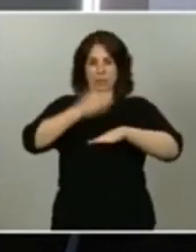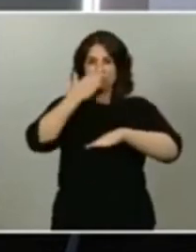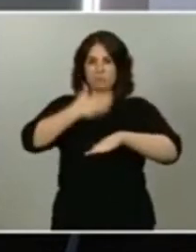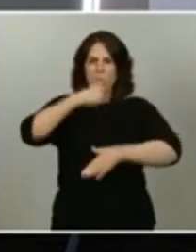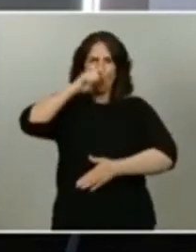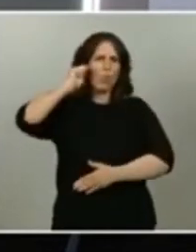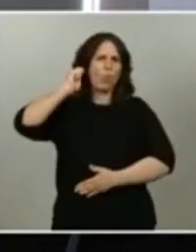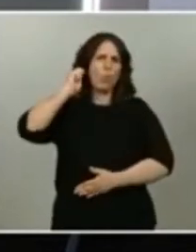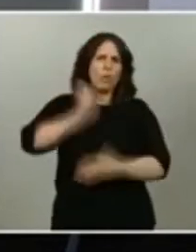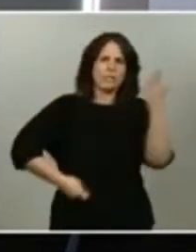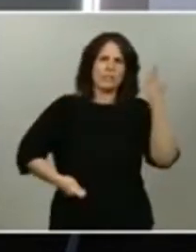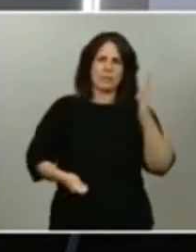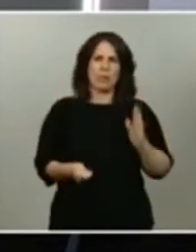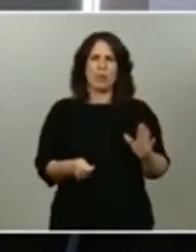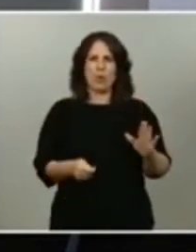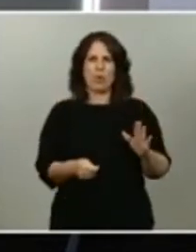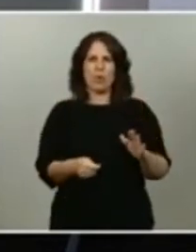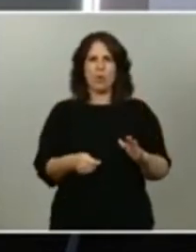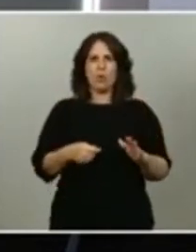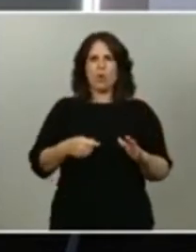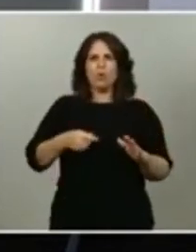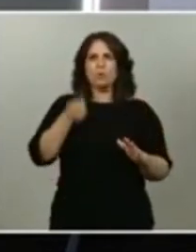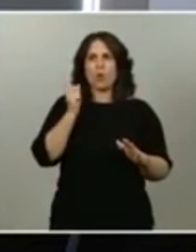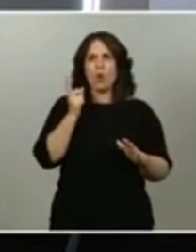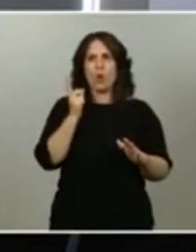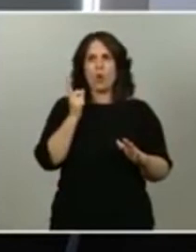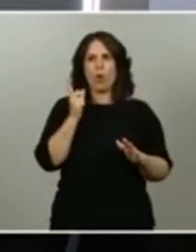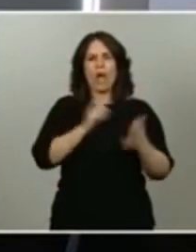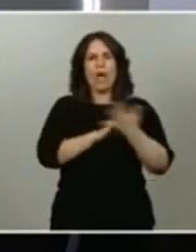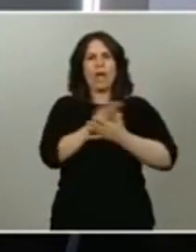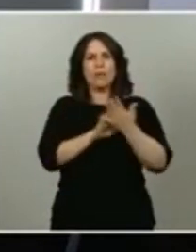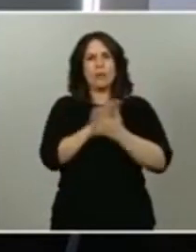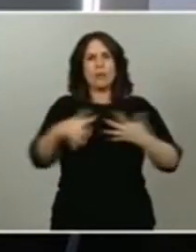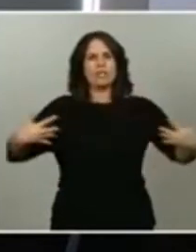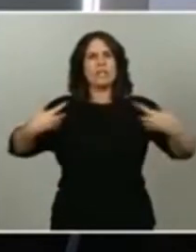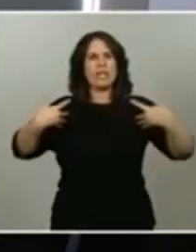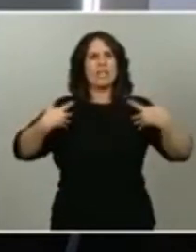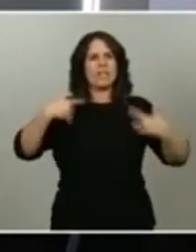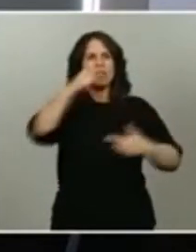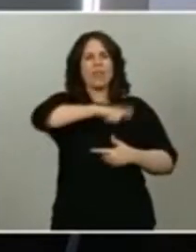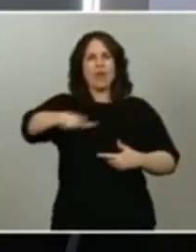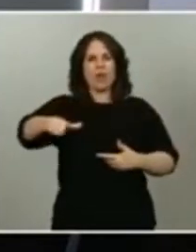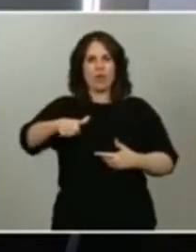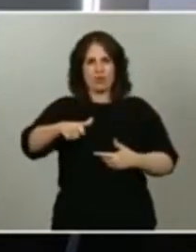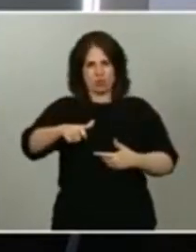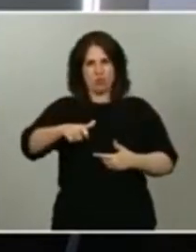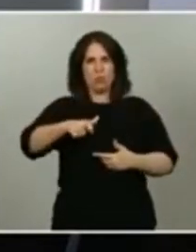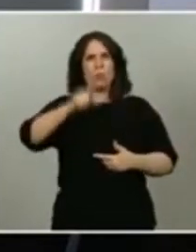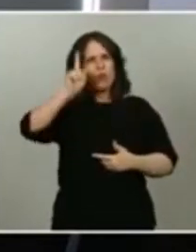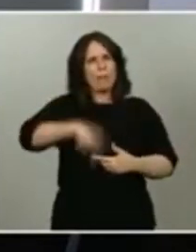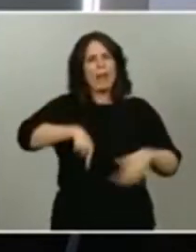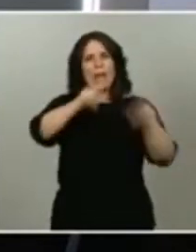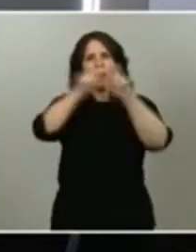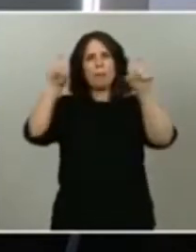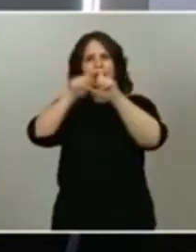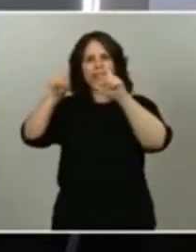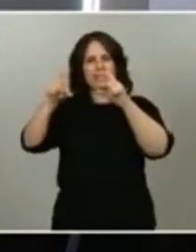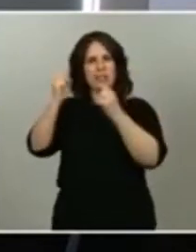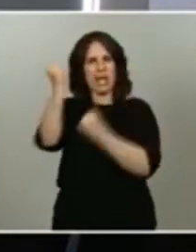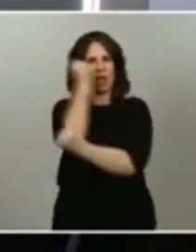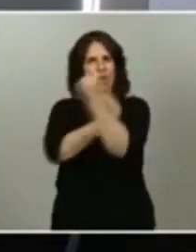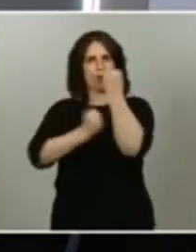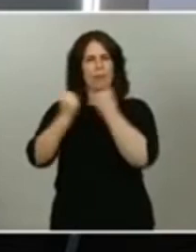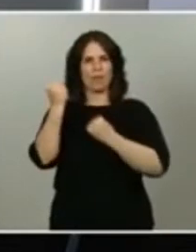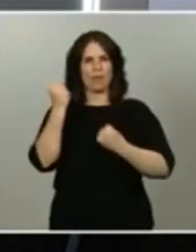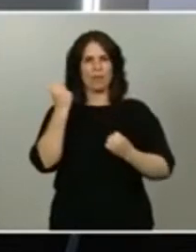el sacrificio personal de los ciudadanos sino también para nuestras empresas para nuestra actividad económica pero que ha sido imprescindible